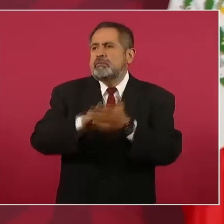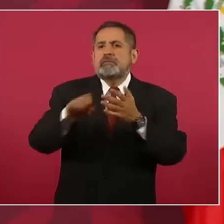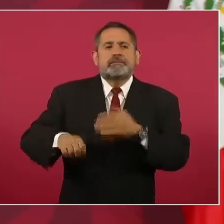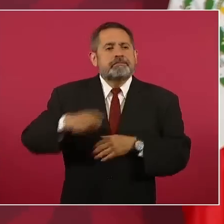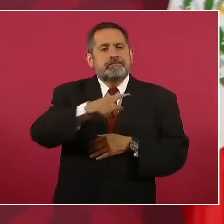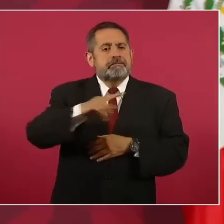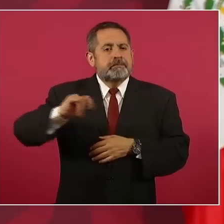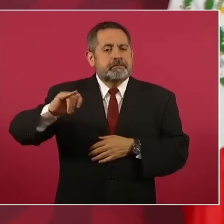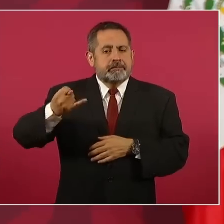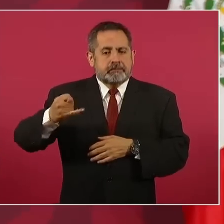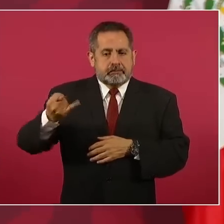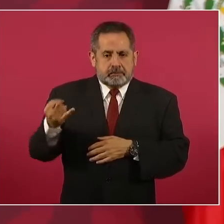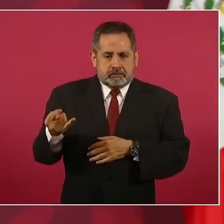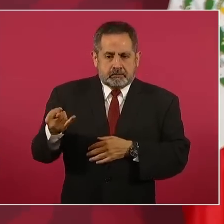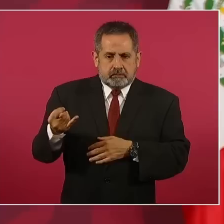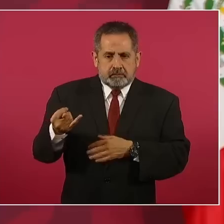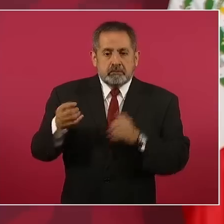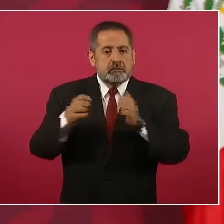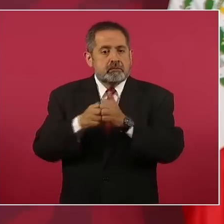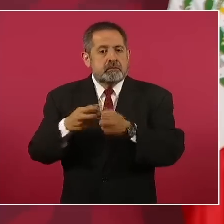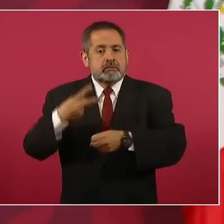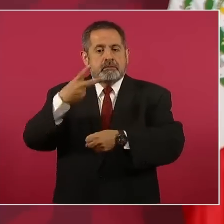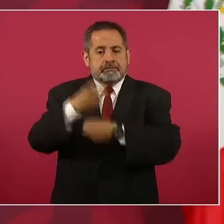con un segundo piso